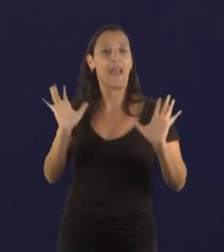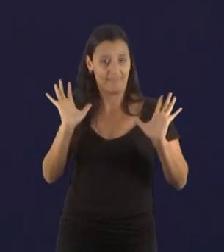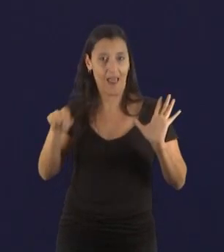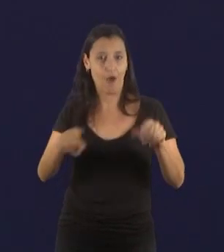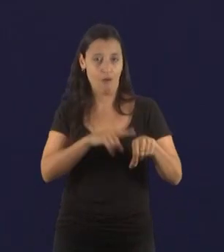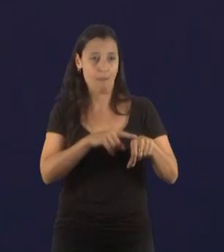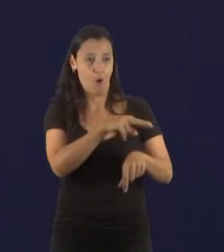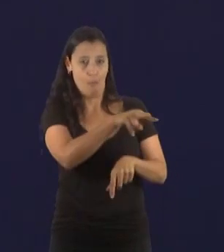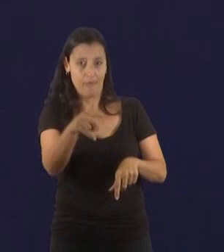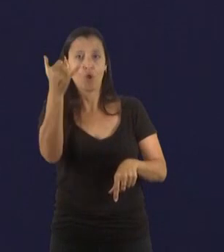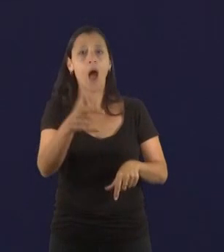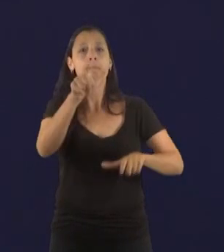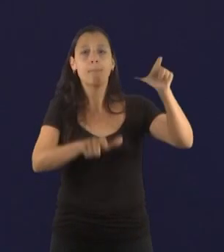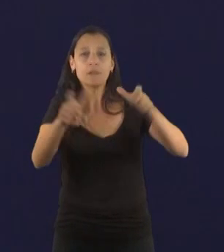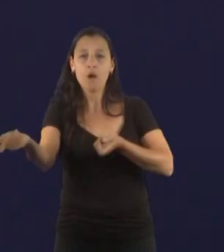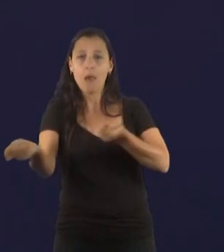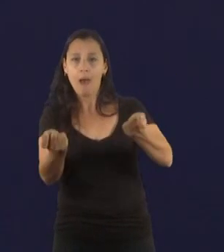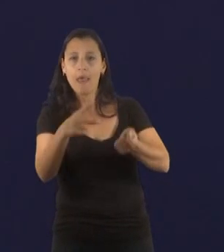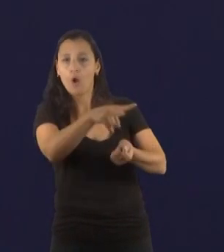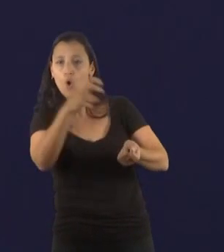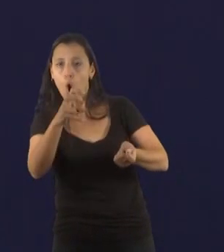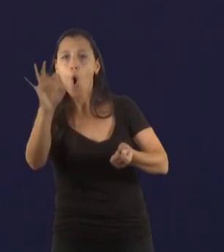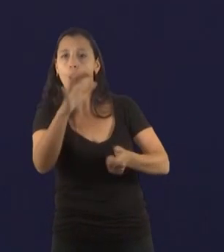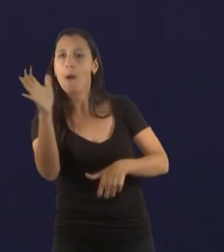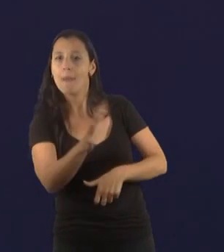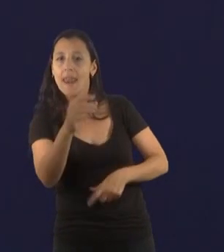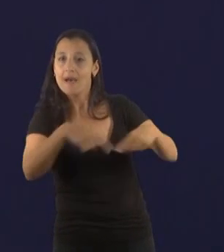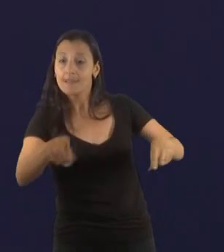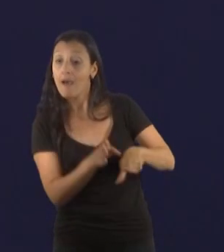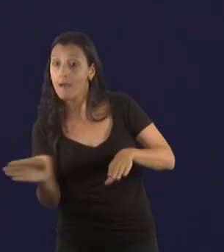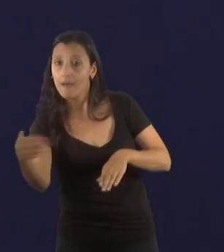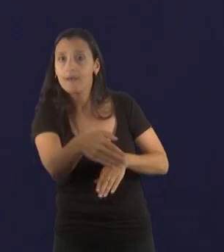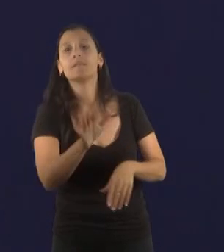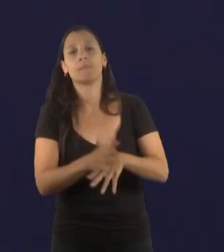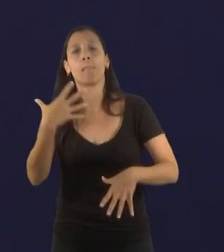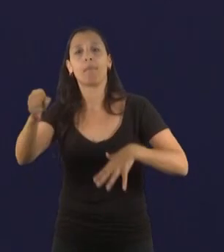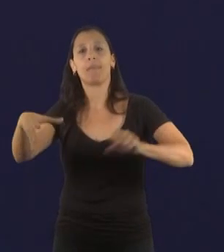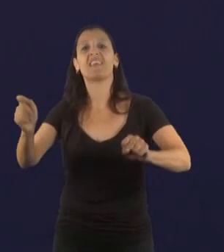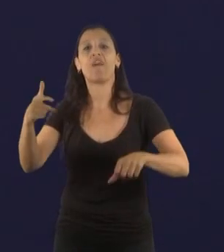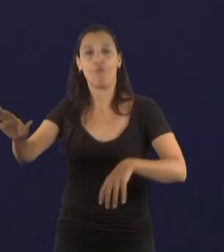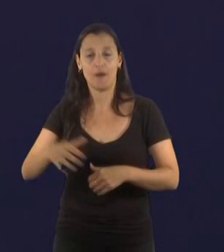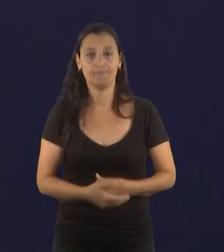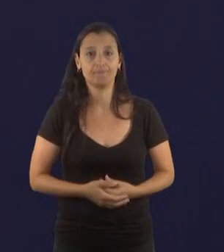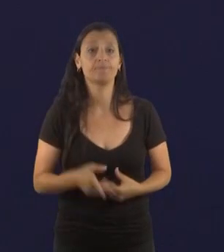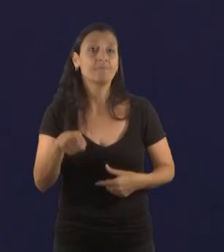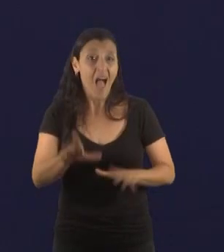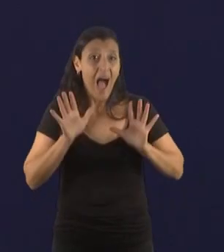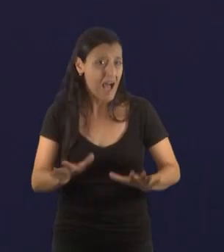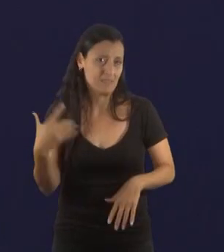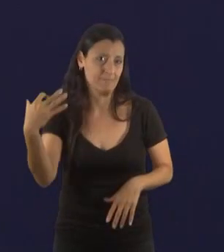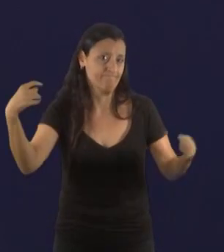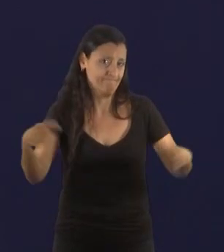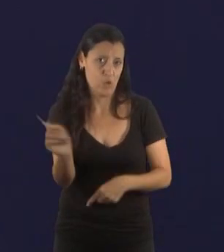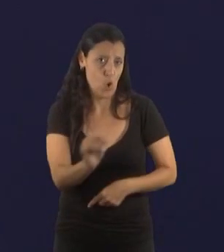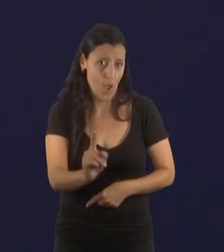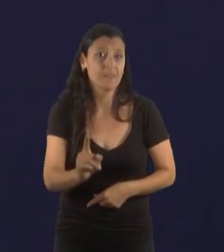ocurre con estos intermediarios que se quedan con un negocio que no solo no debería existir, sino que ese dinero